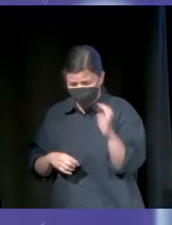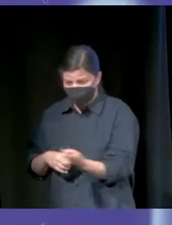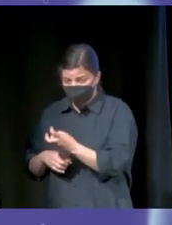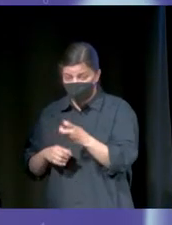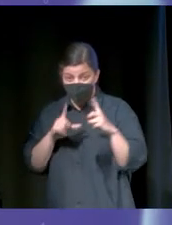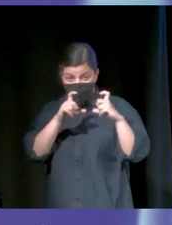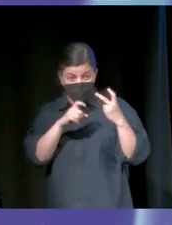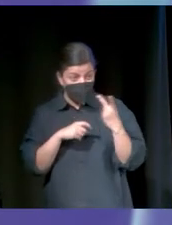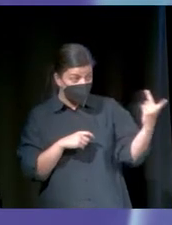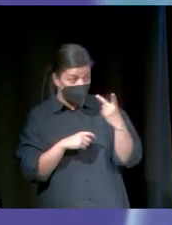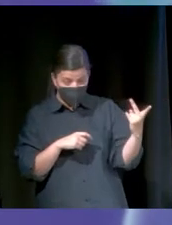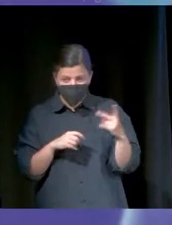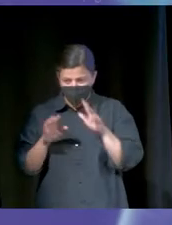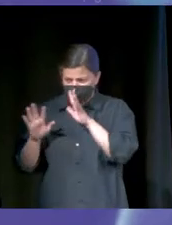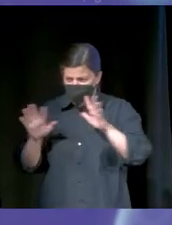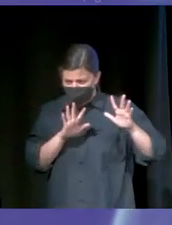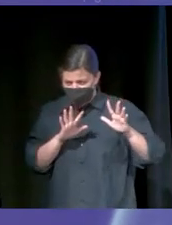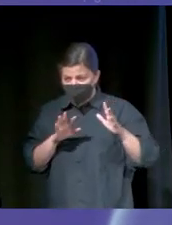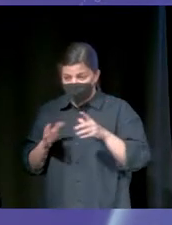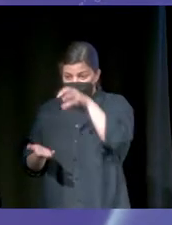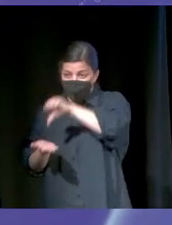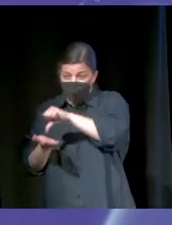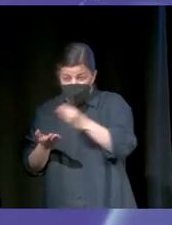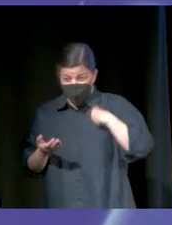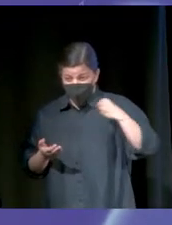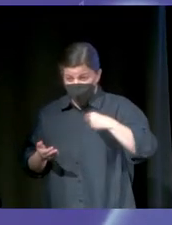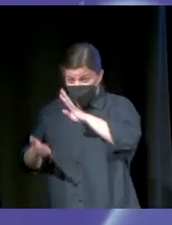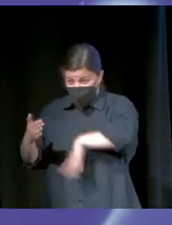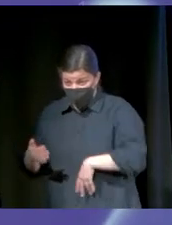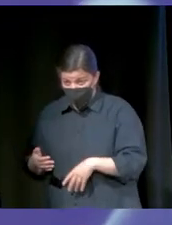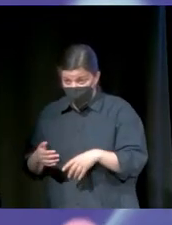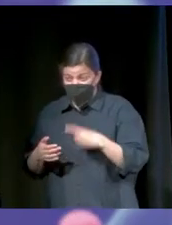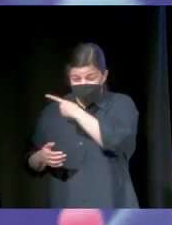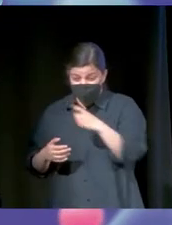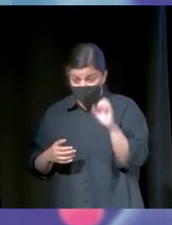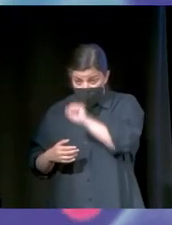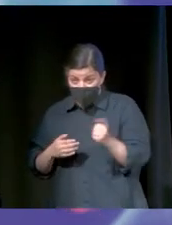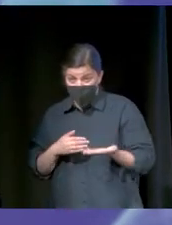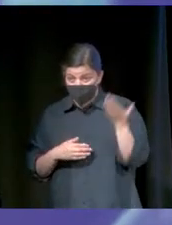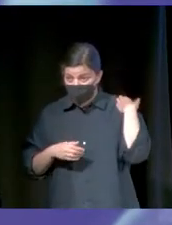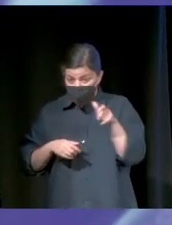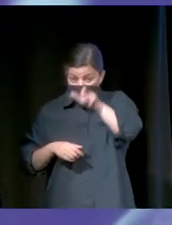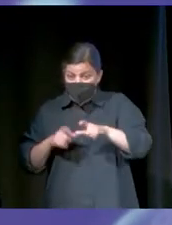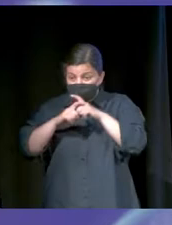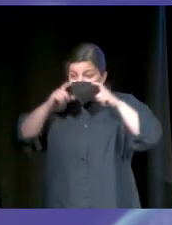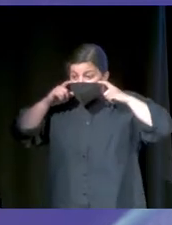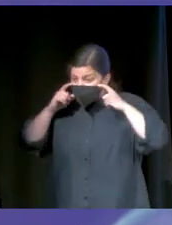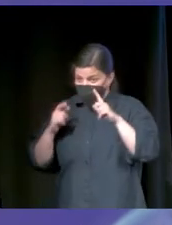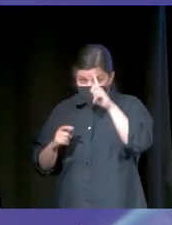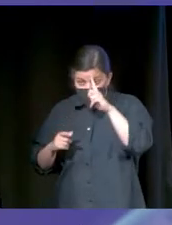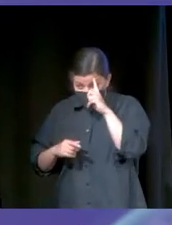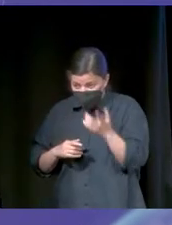dos fotos tienen 100 años de diferencia. Y están hechas en la misma ciudad, en Barcelona. Y hace 100 años la gente ya no sabía ponerse la mascarilla. Es decir, que no